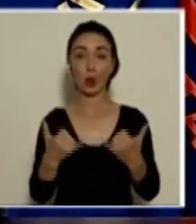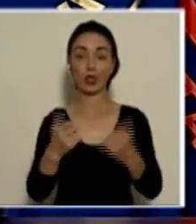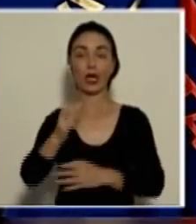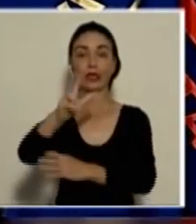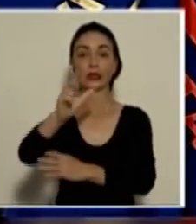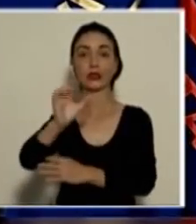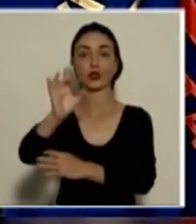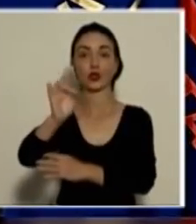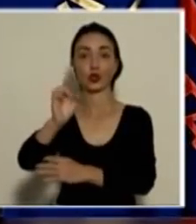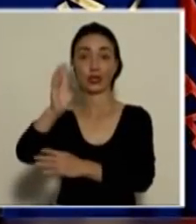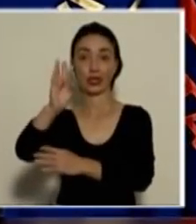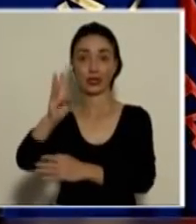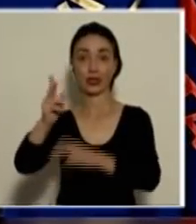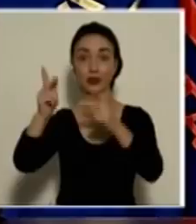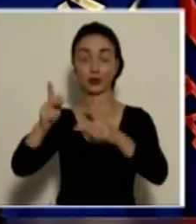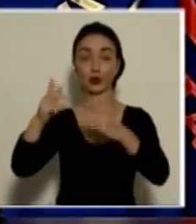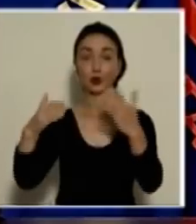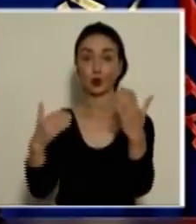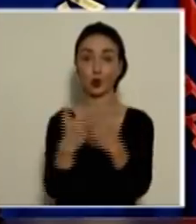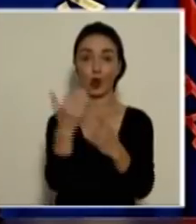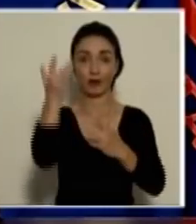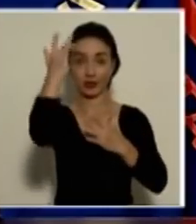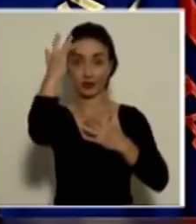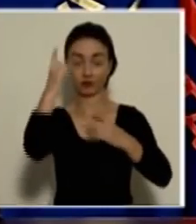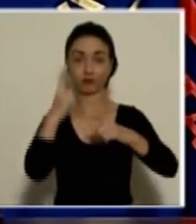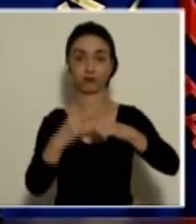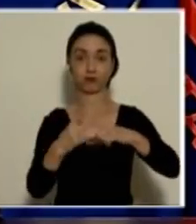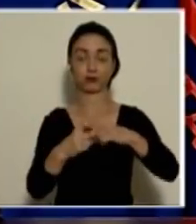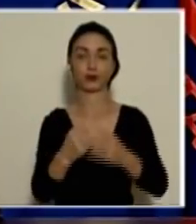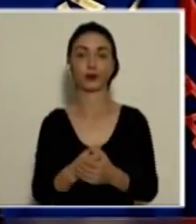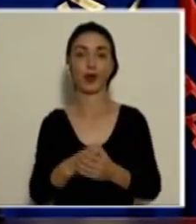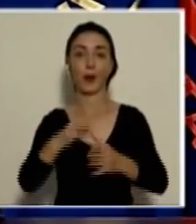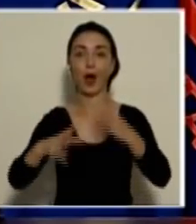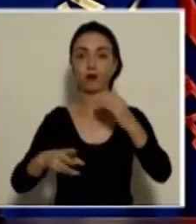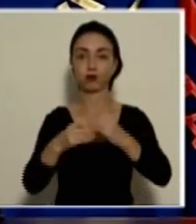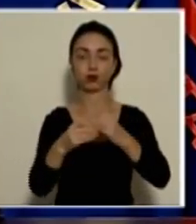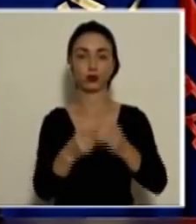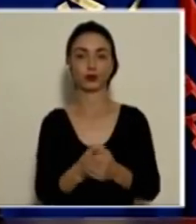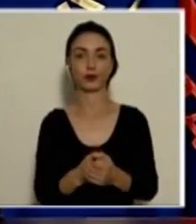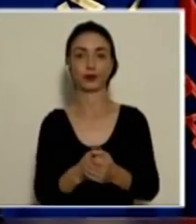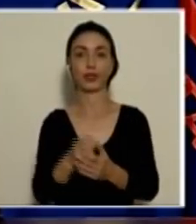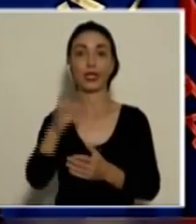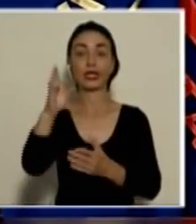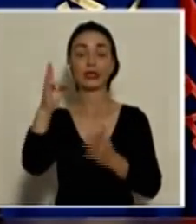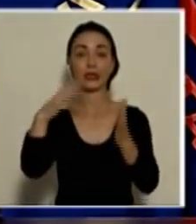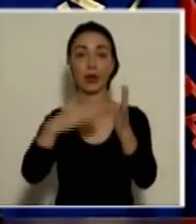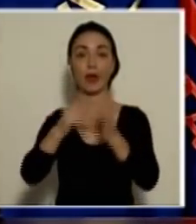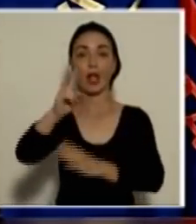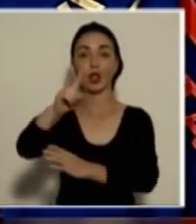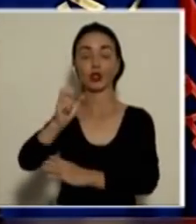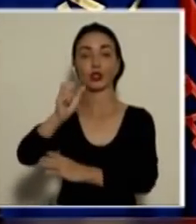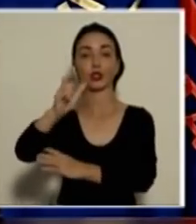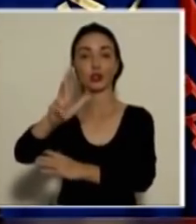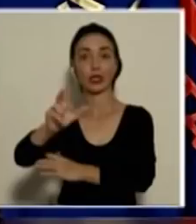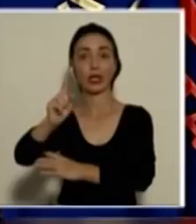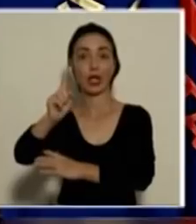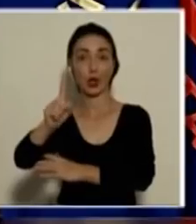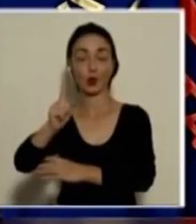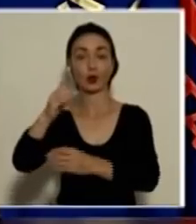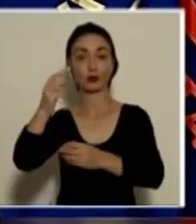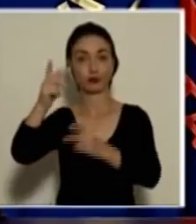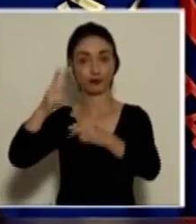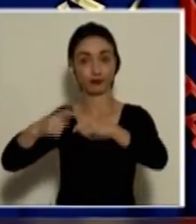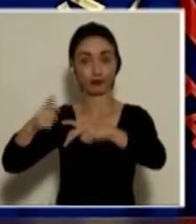386 casos nuevos de COVID-19 para un total de 7.231 casos